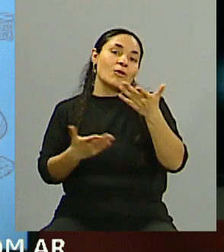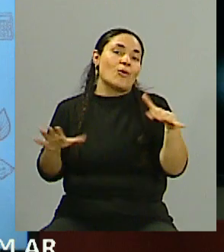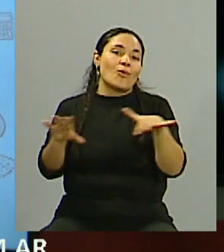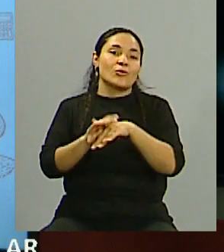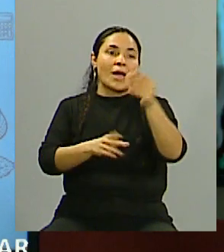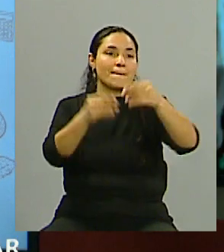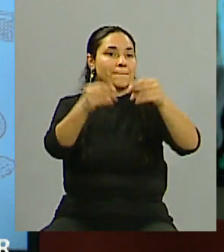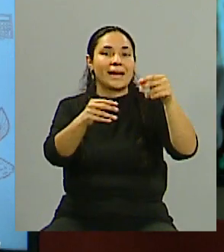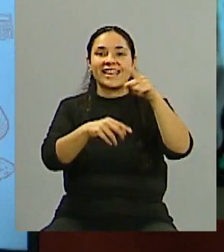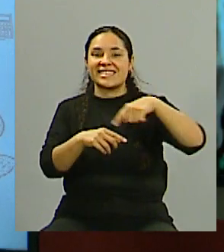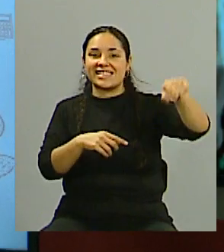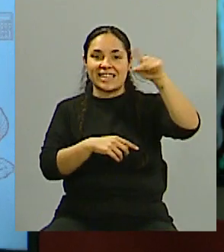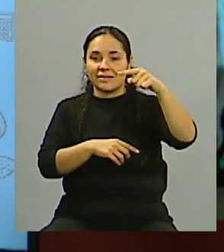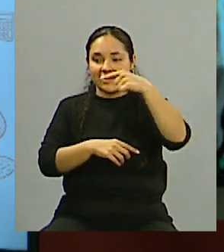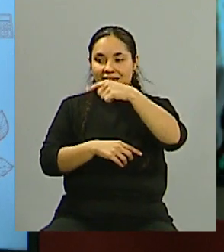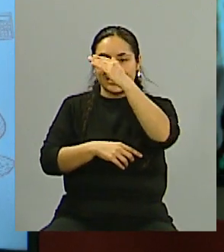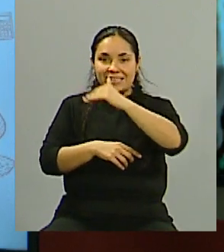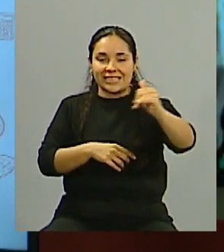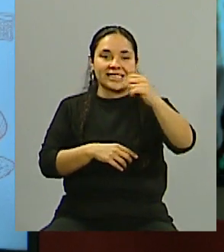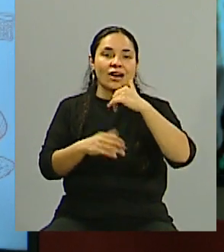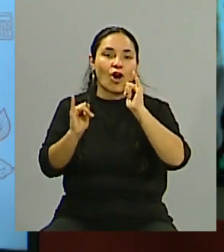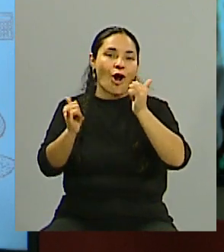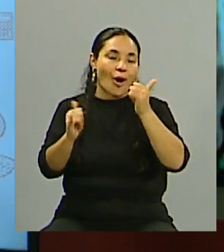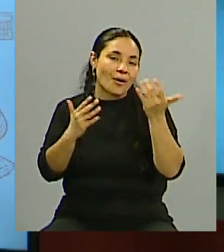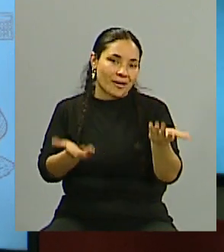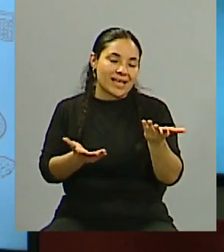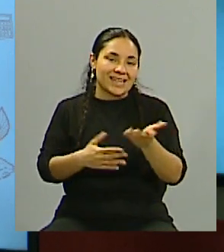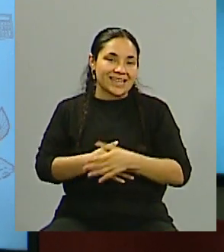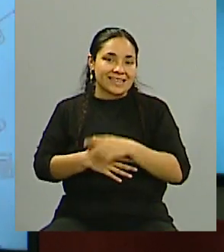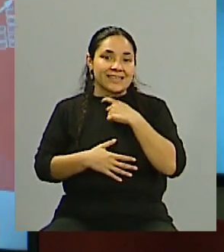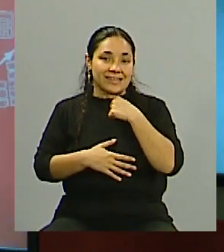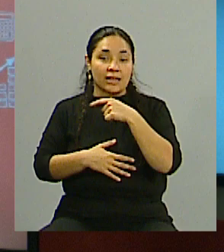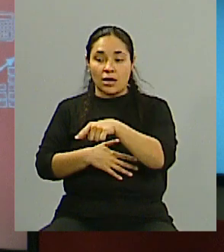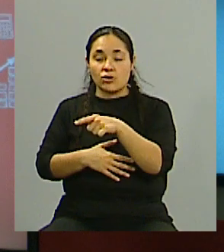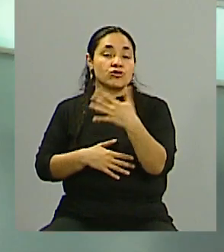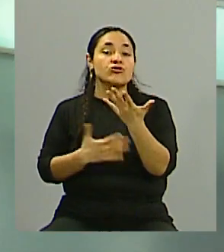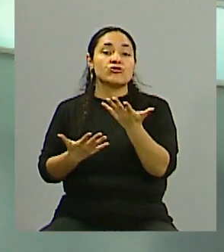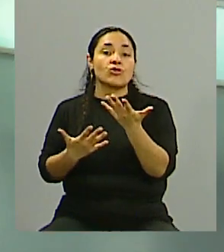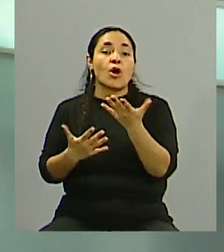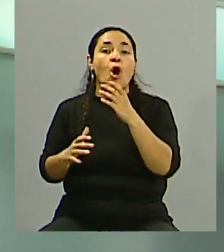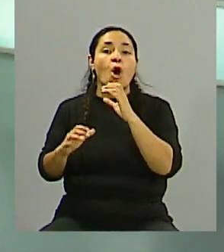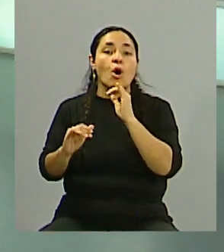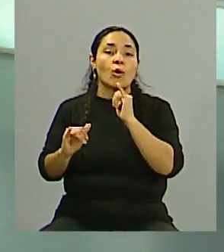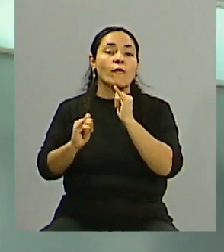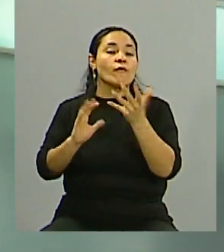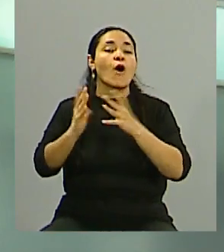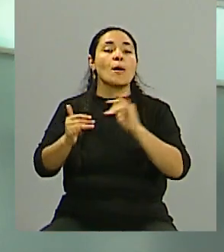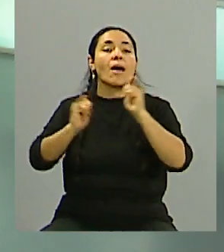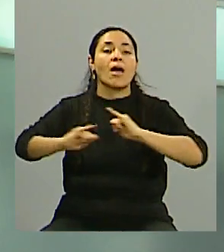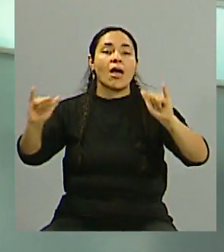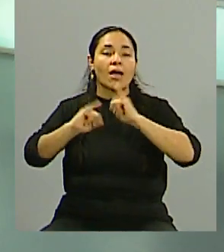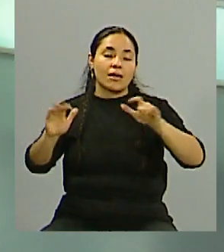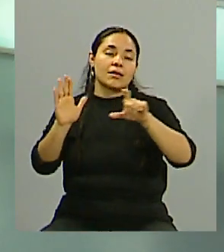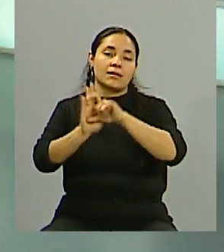estas, sino otras más, quieren captar. porque también la herramienta para ellos de comunicación son las plataformas, las redes